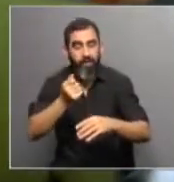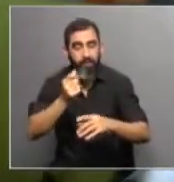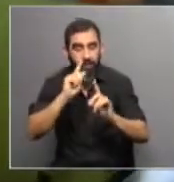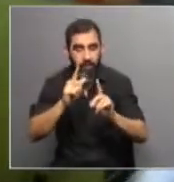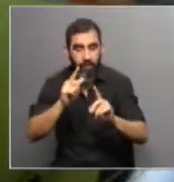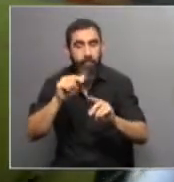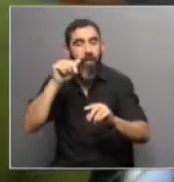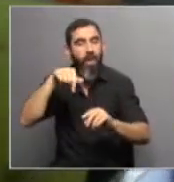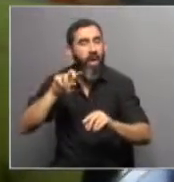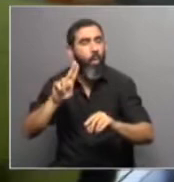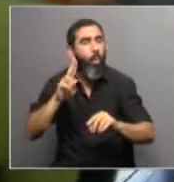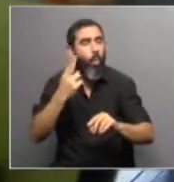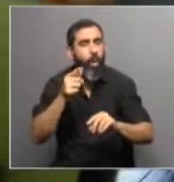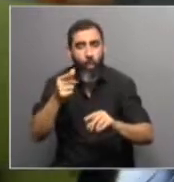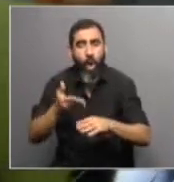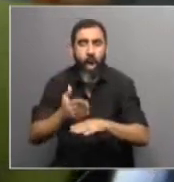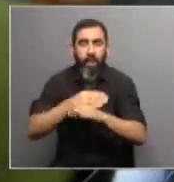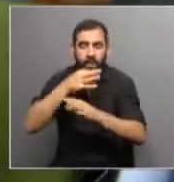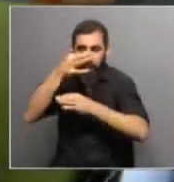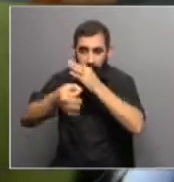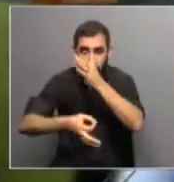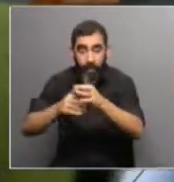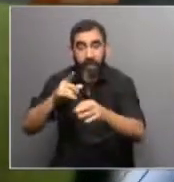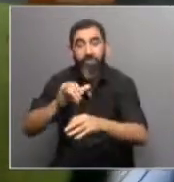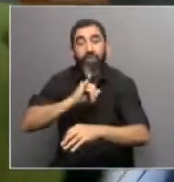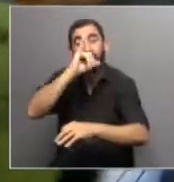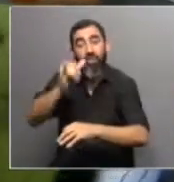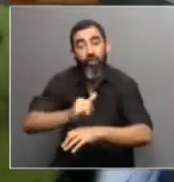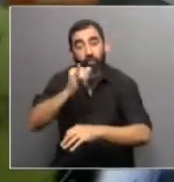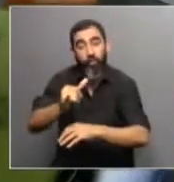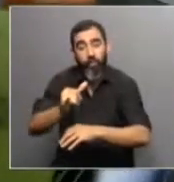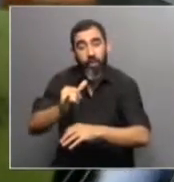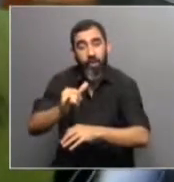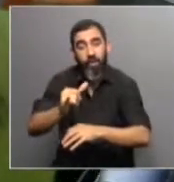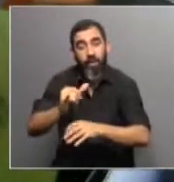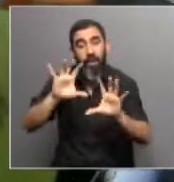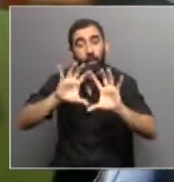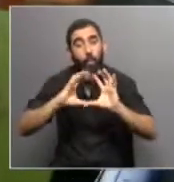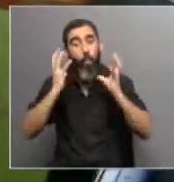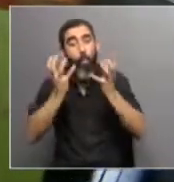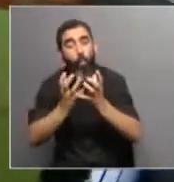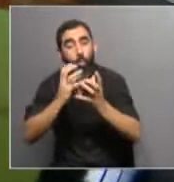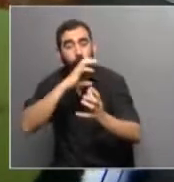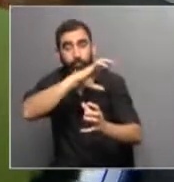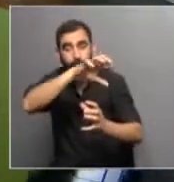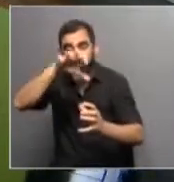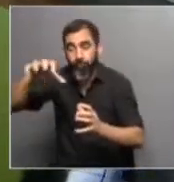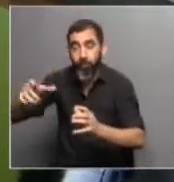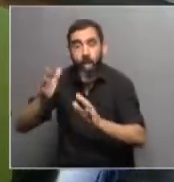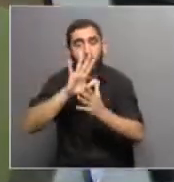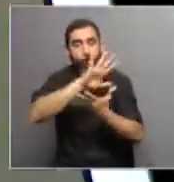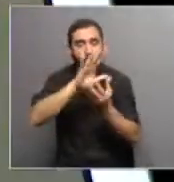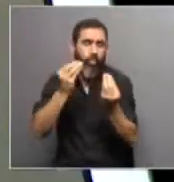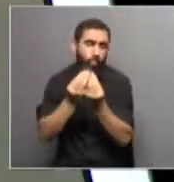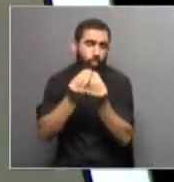esto a Uruguay. Vos hace un rato explicabas que el informe tenía la novedad de parcelar el mundo en regiones y a pesar de que en el mapa son